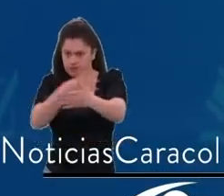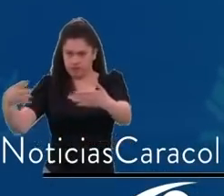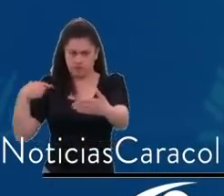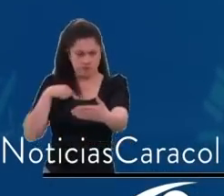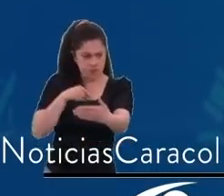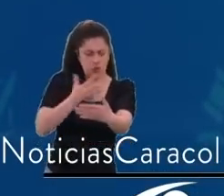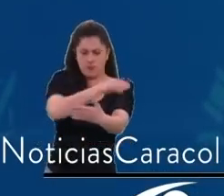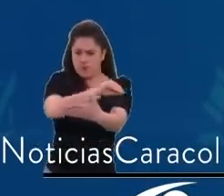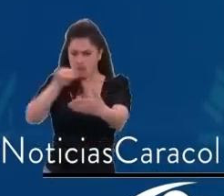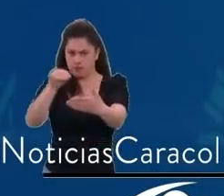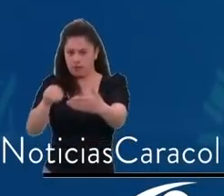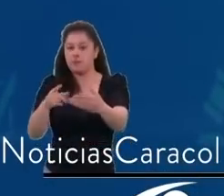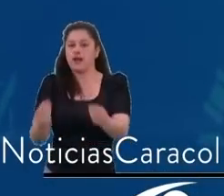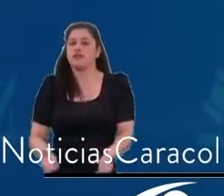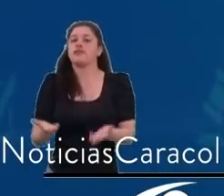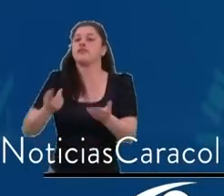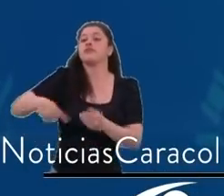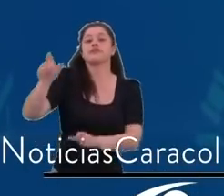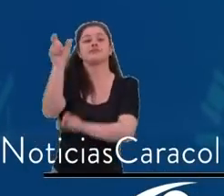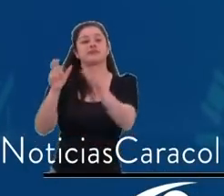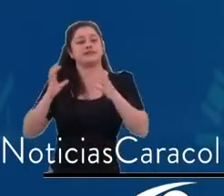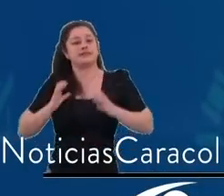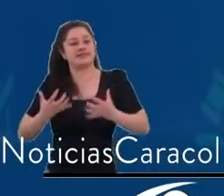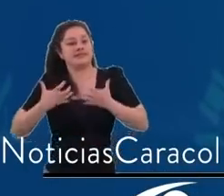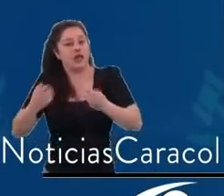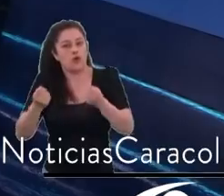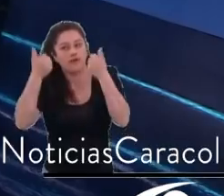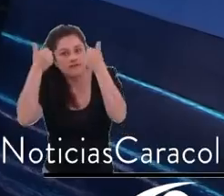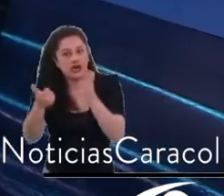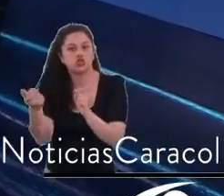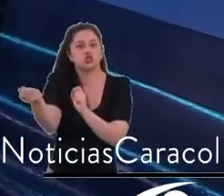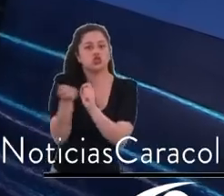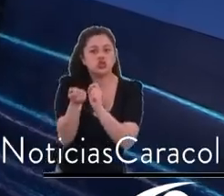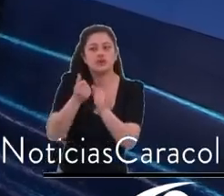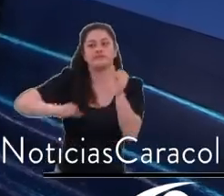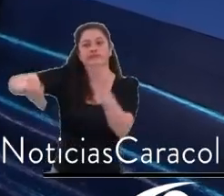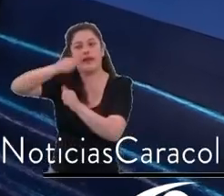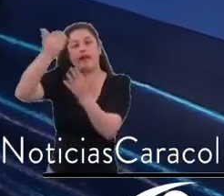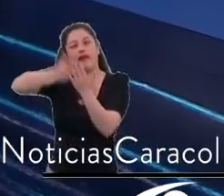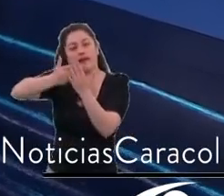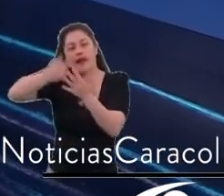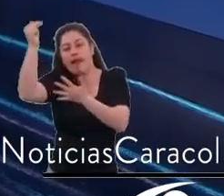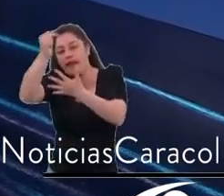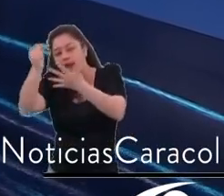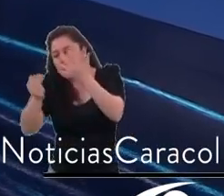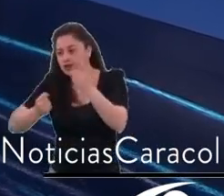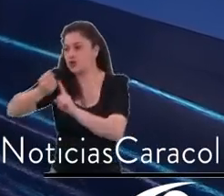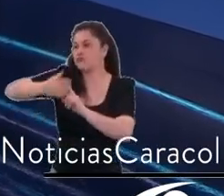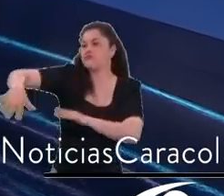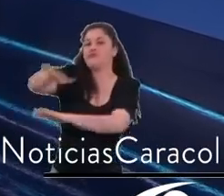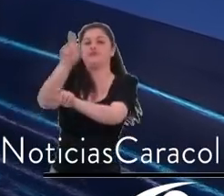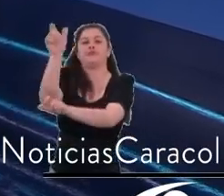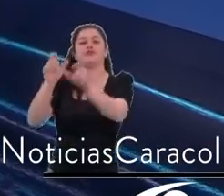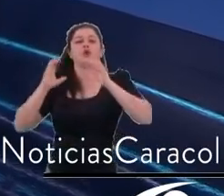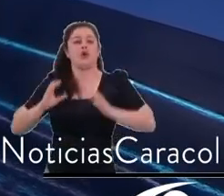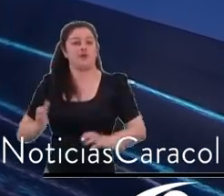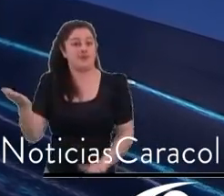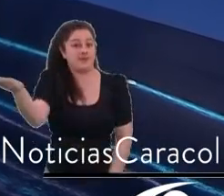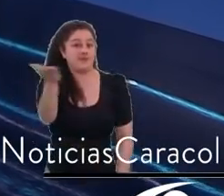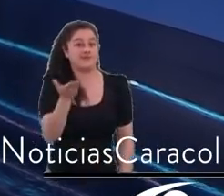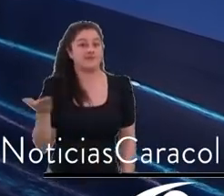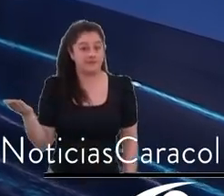más cerquita. Hicimos el estudio para el POT y concluimos que Bogotá debe tener 30 localidades urbanas y 3 rurales